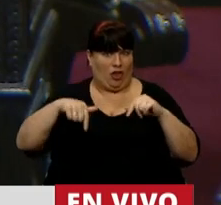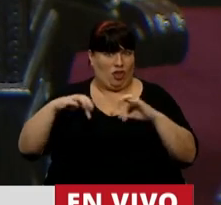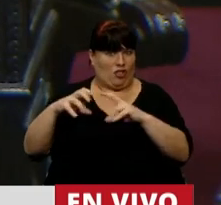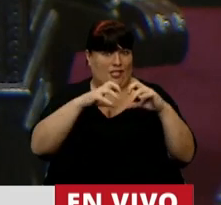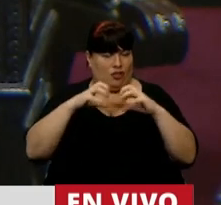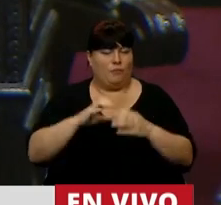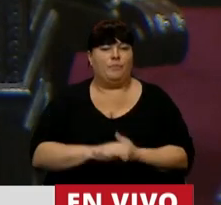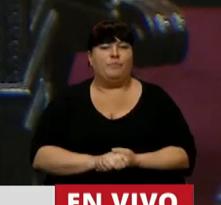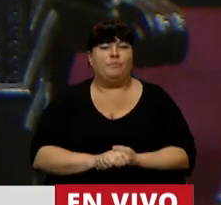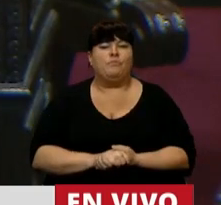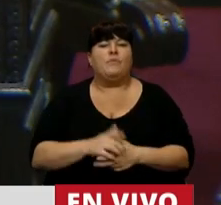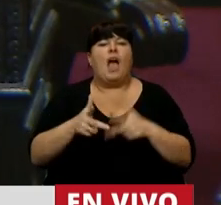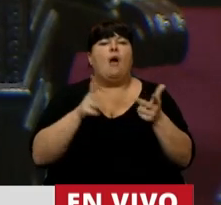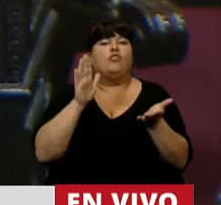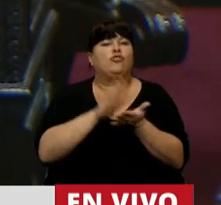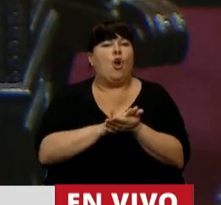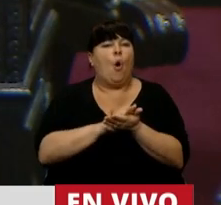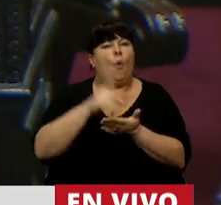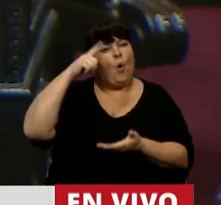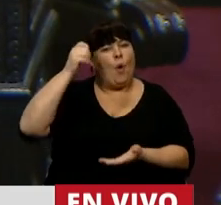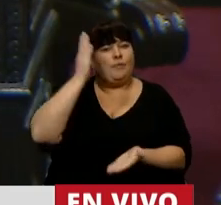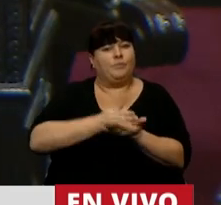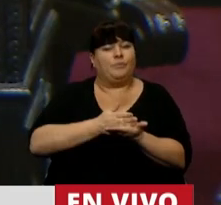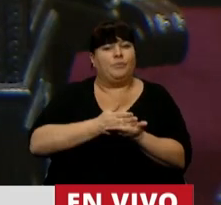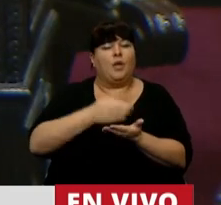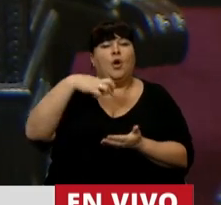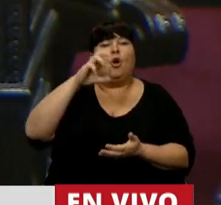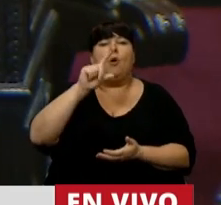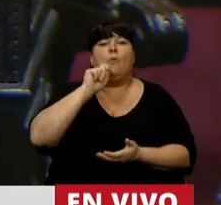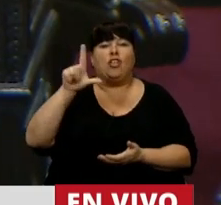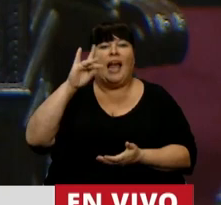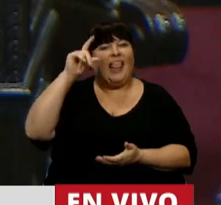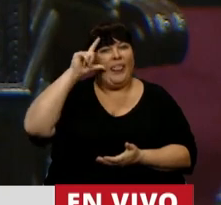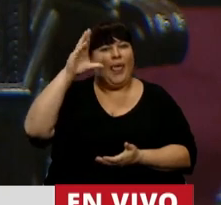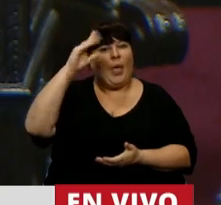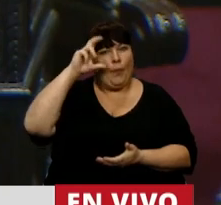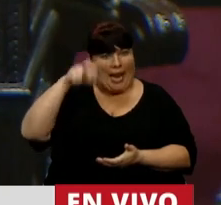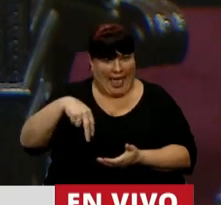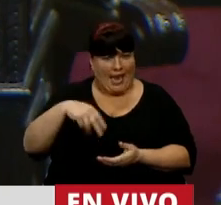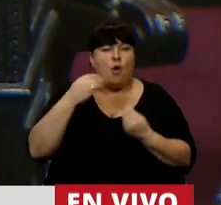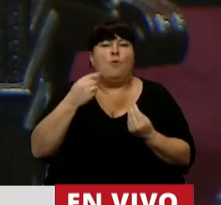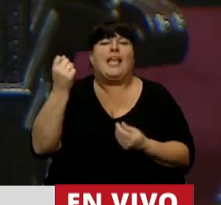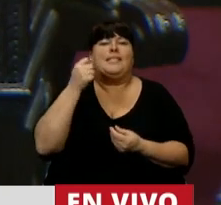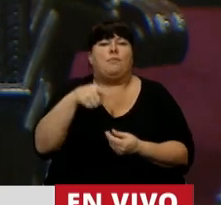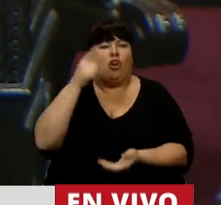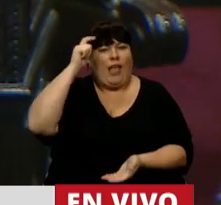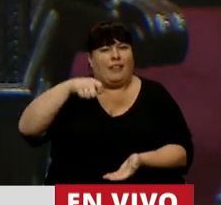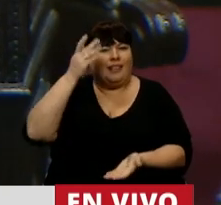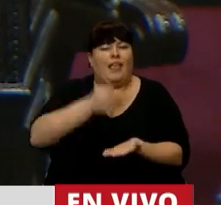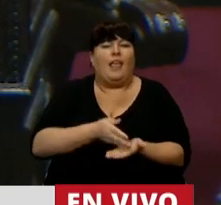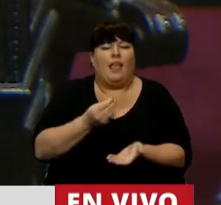a la discusión. Y me quiero referir al fallo Portal de Belén, señor Presidente. ¿Por qué es importante el fallo Portal de Belén?